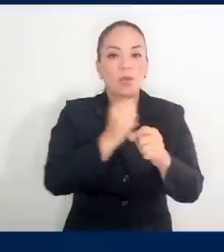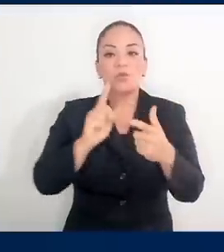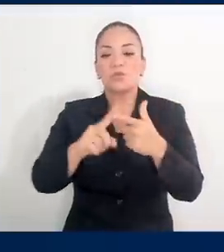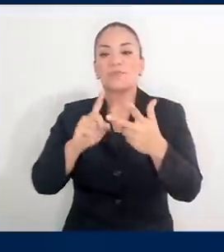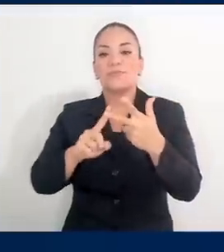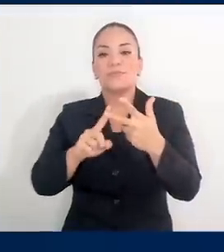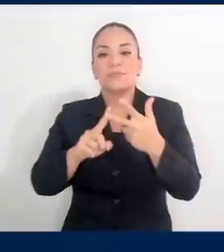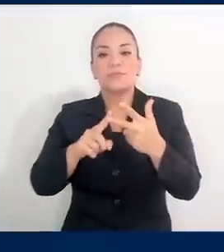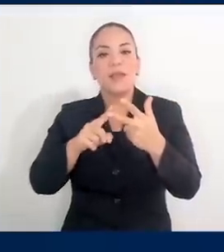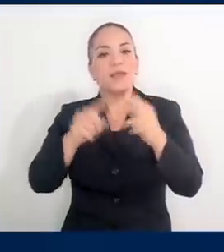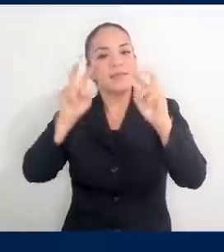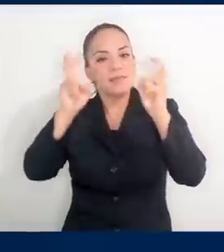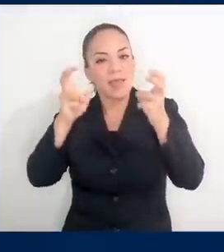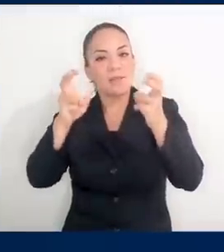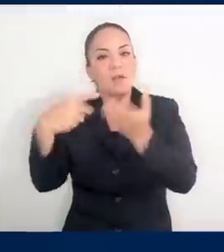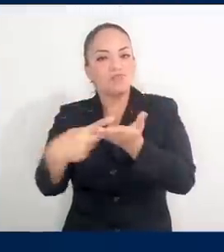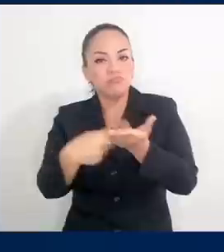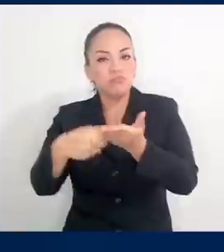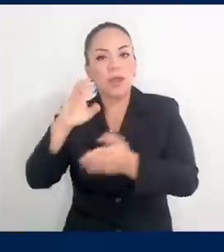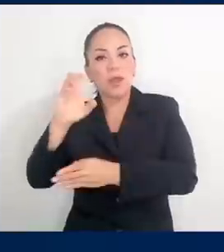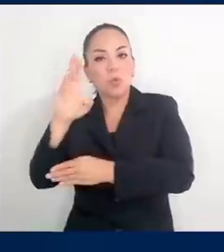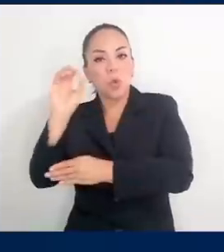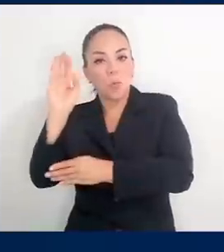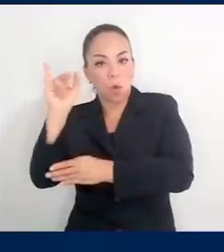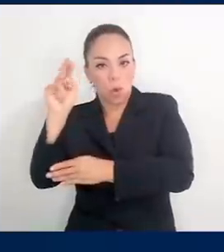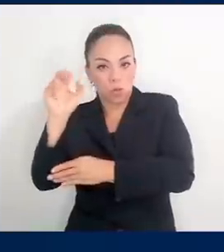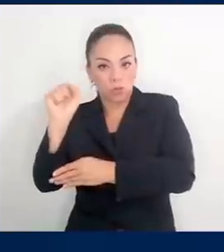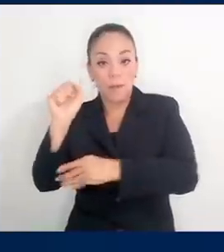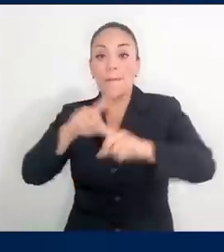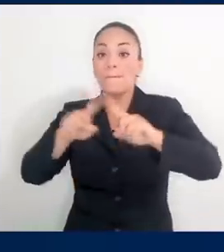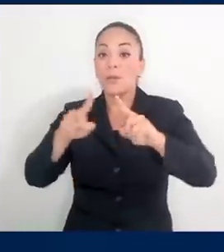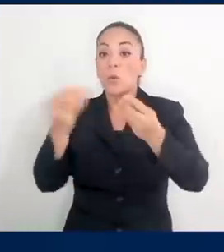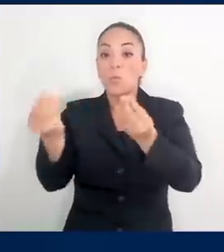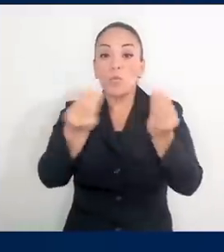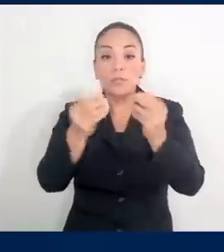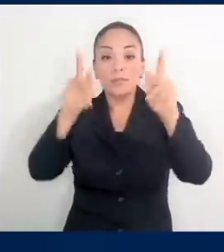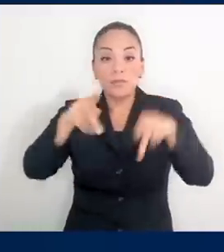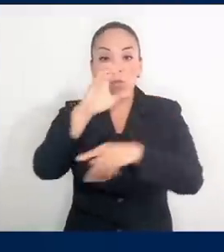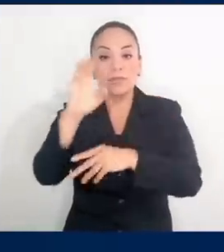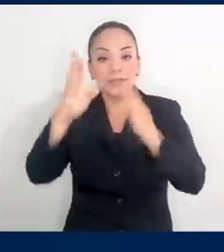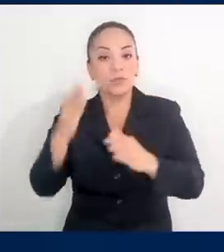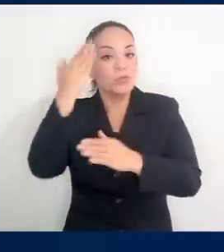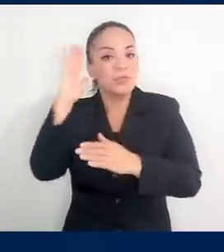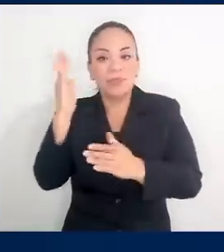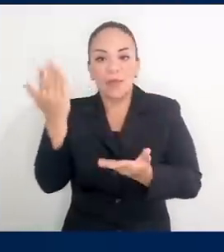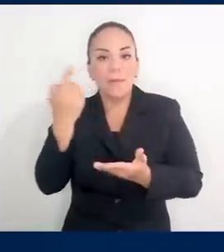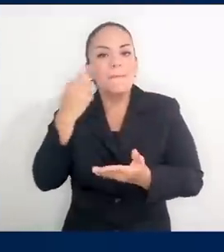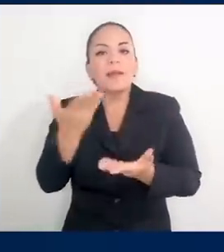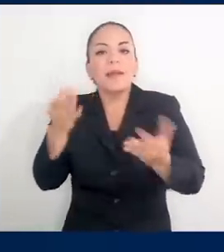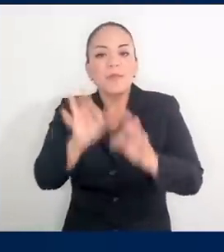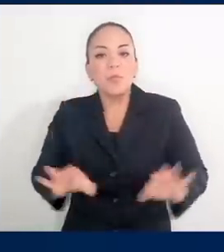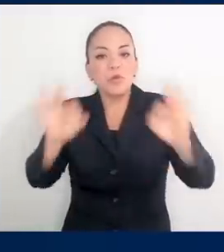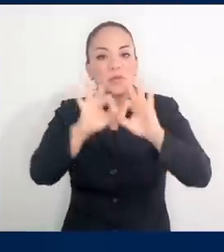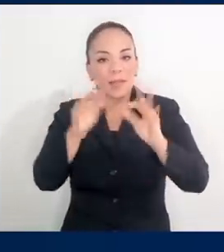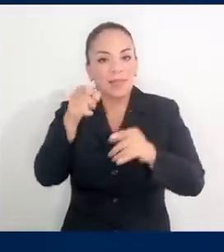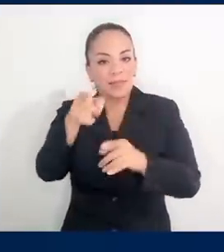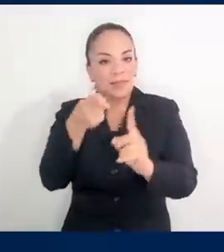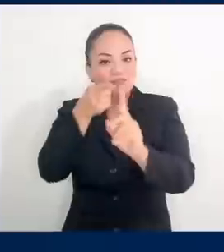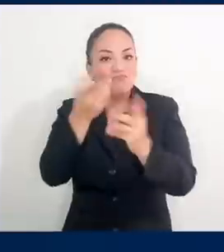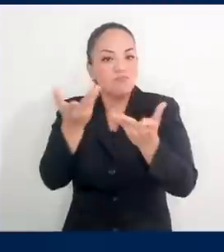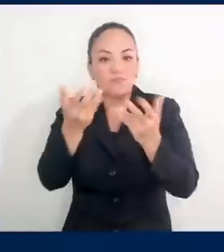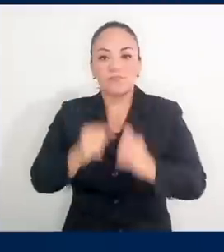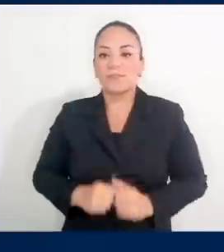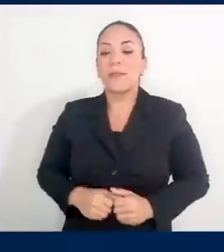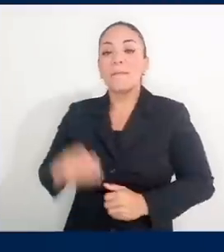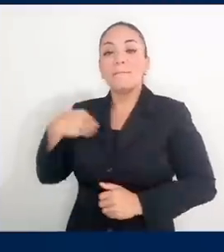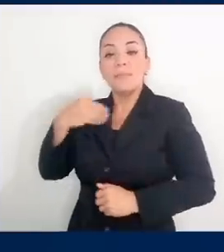donde se habla acerca de los eurobonos, pero muchos costarvicenses no conocen de qué se tratan y por qué son tan importantes para todos nosotros.